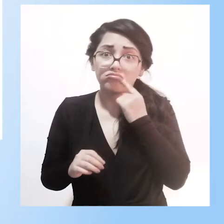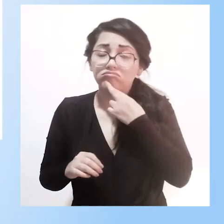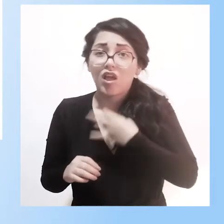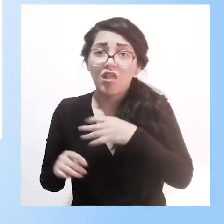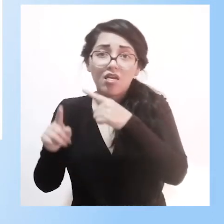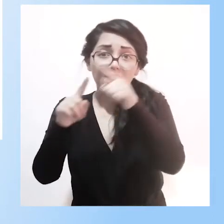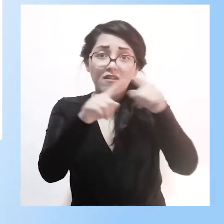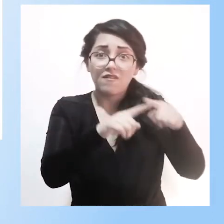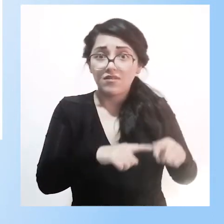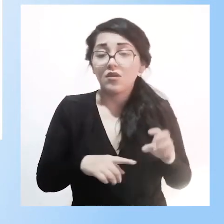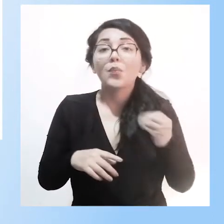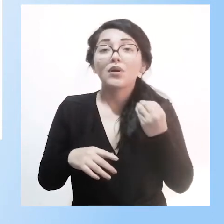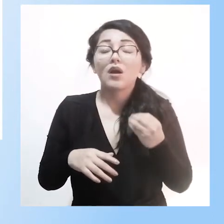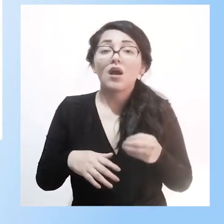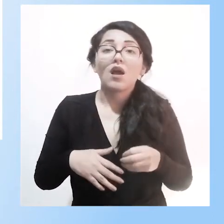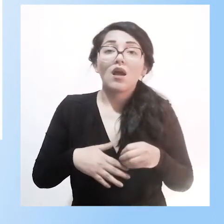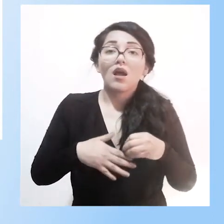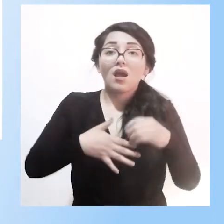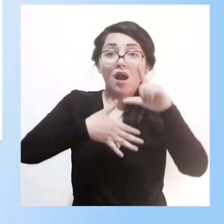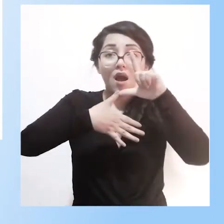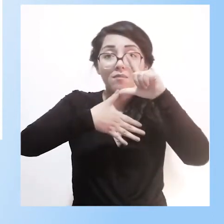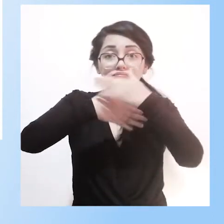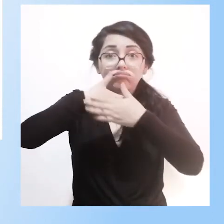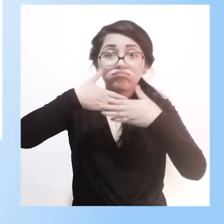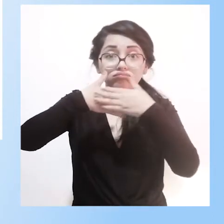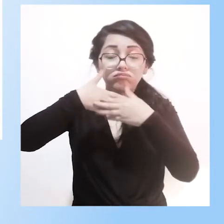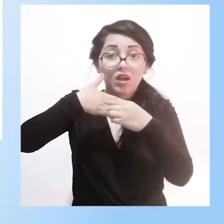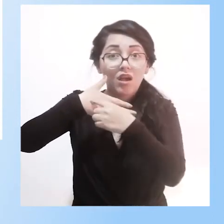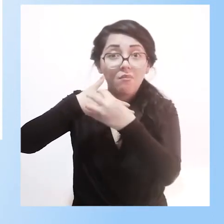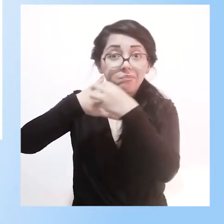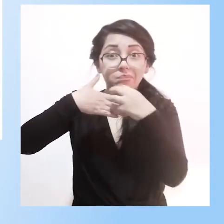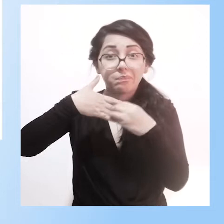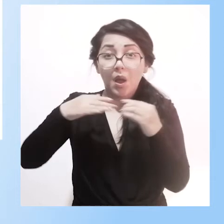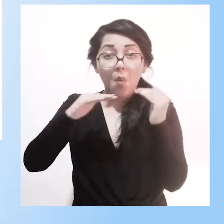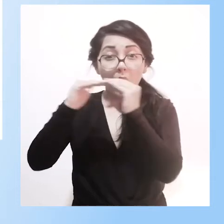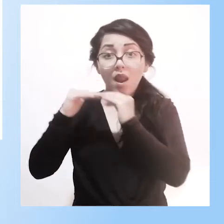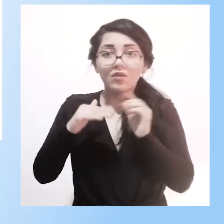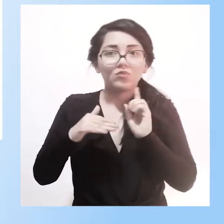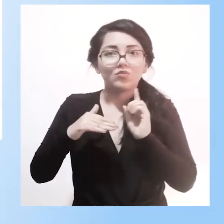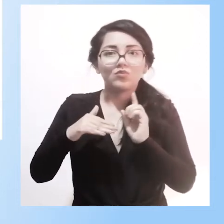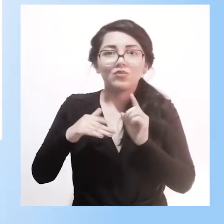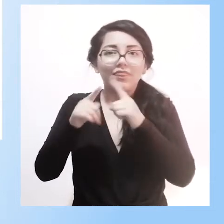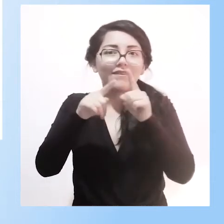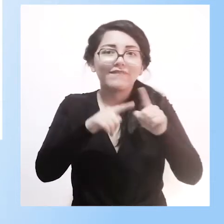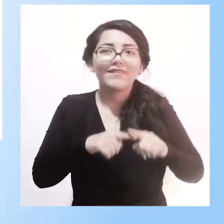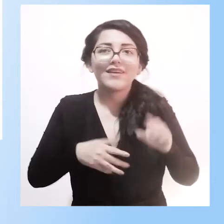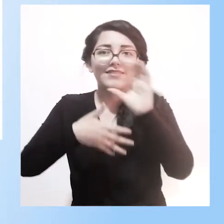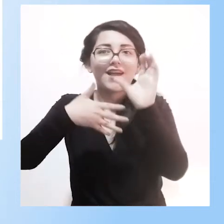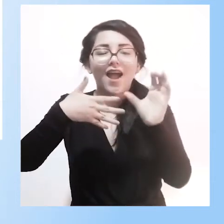Porque sé que hay mucha diferencia por las características particulares de cada país